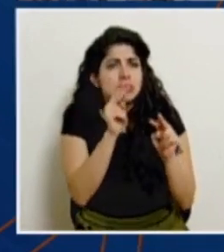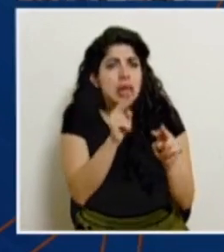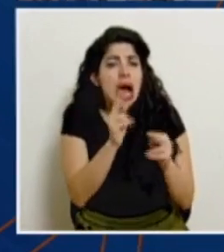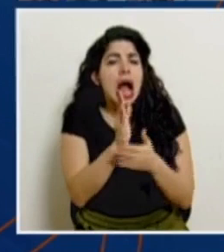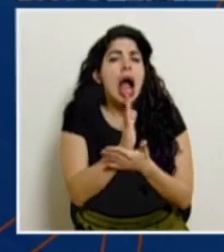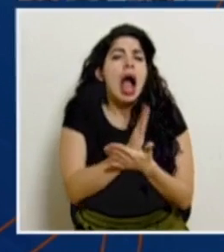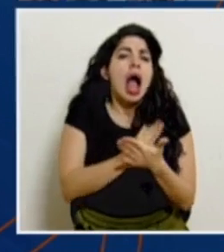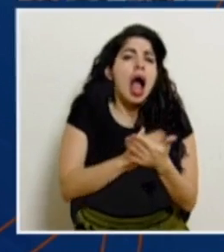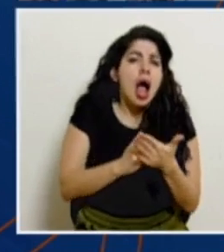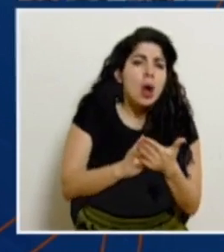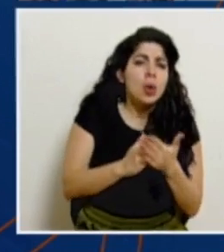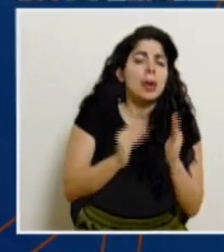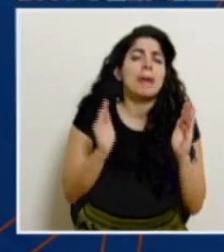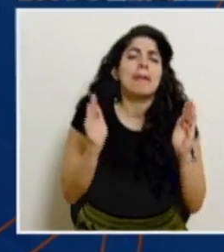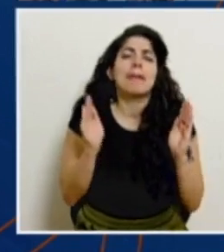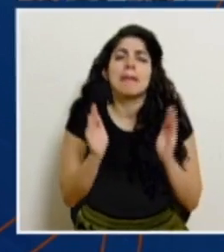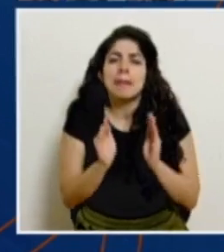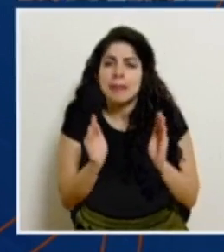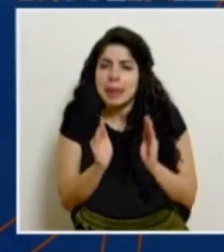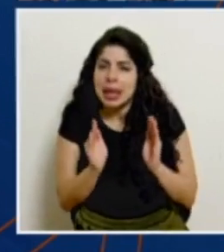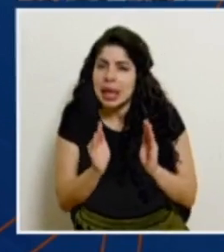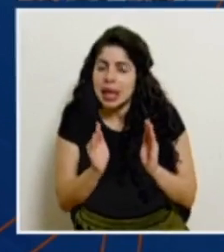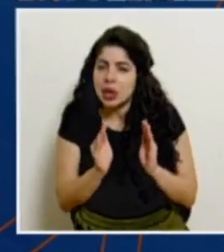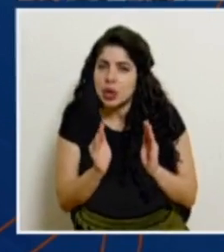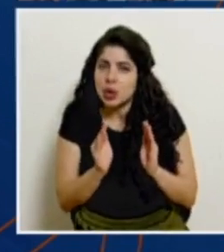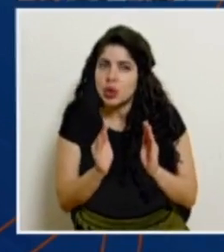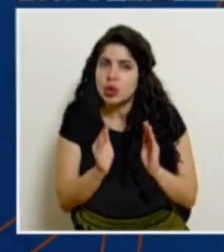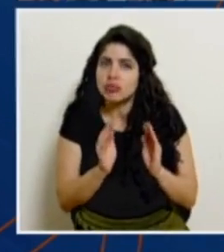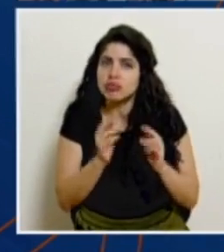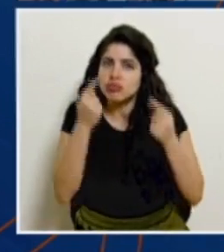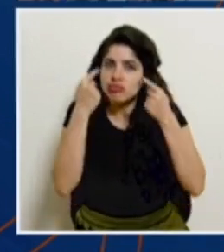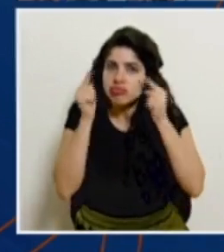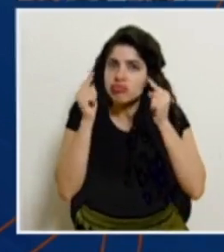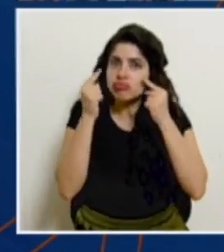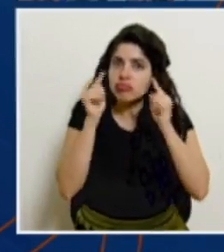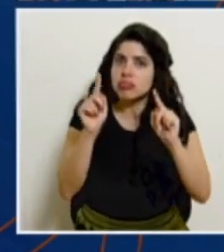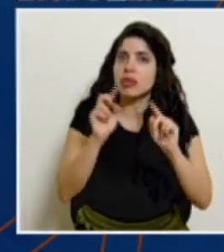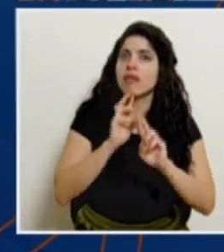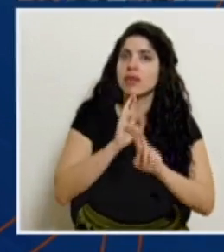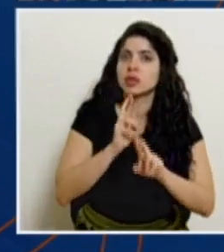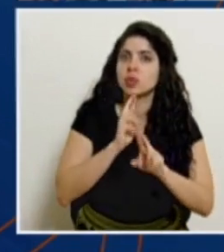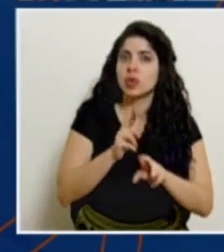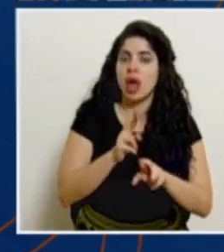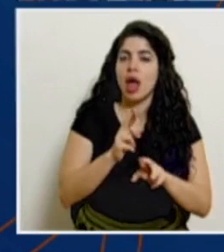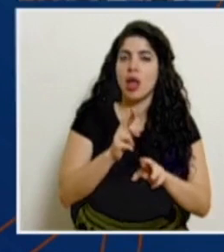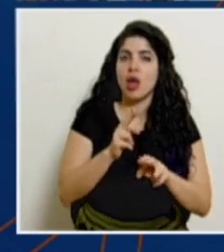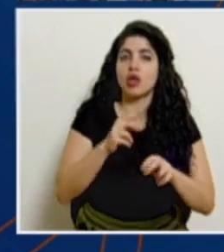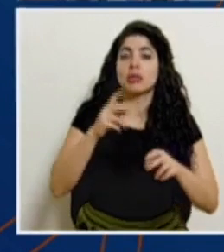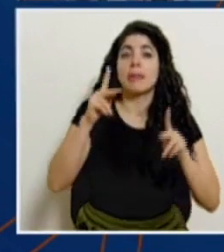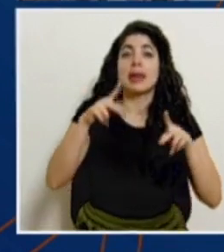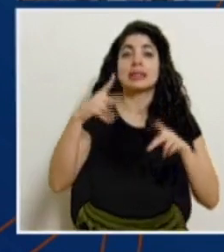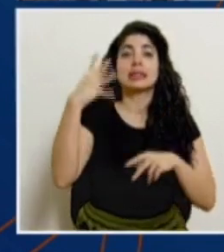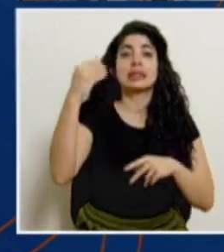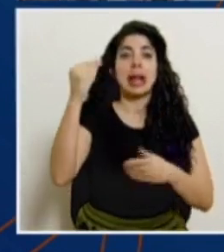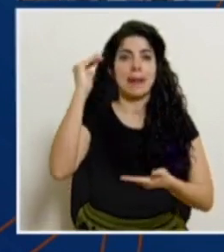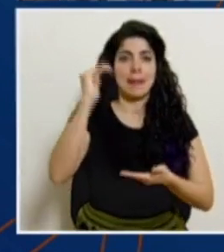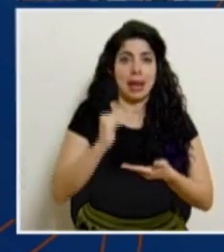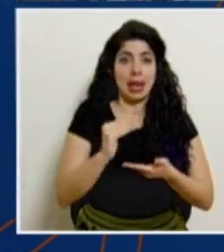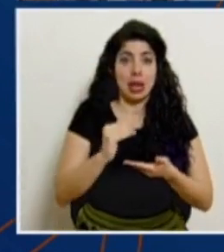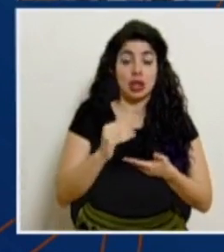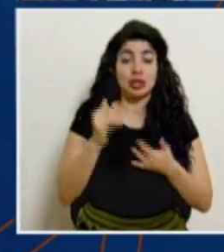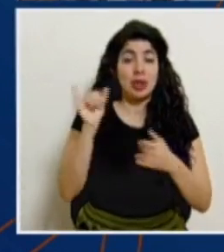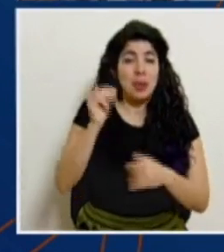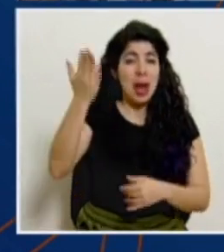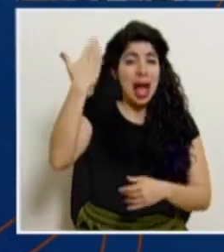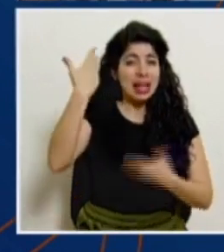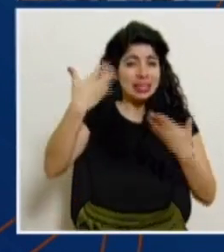algunos pequeños resultados en términos de reducción de movilidad. La movilidad, como lo